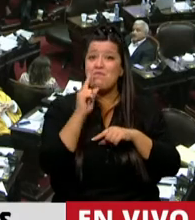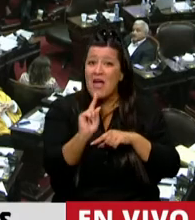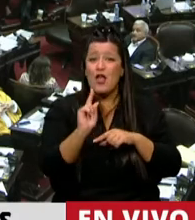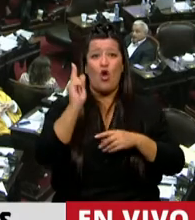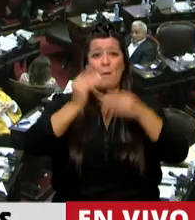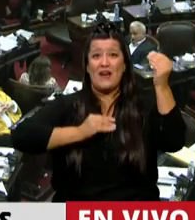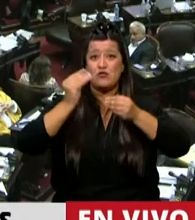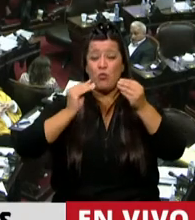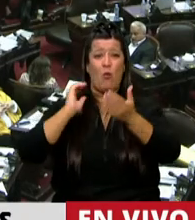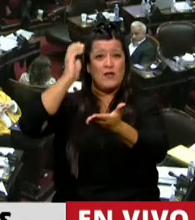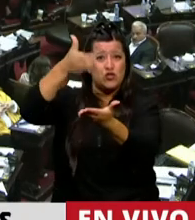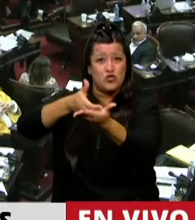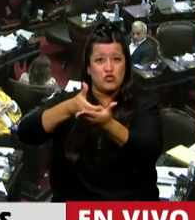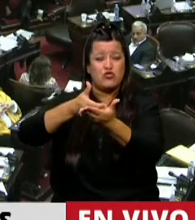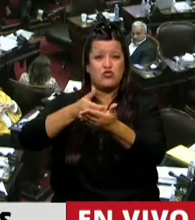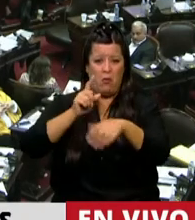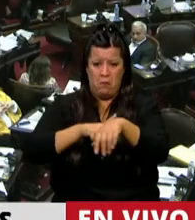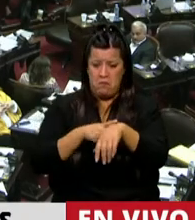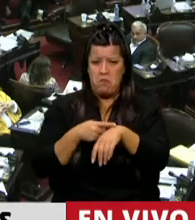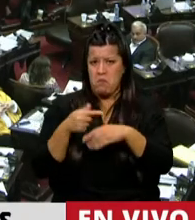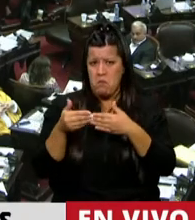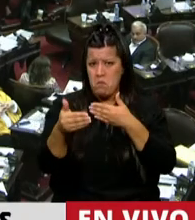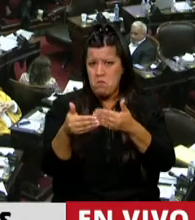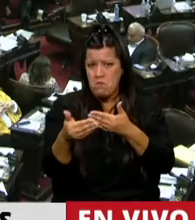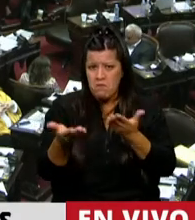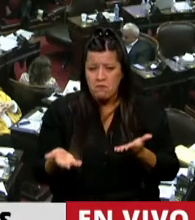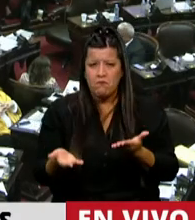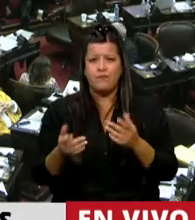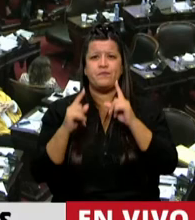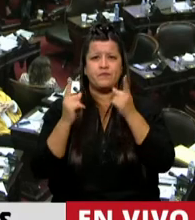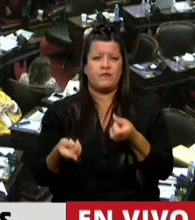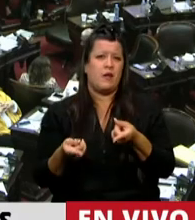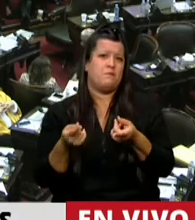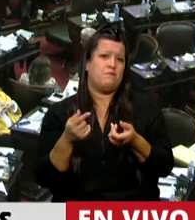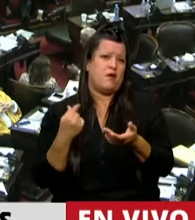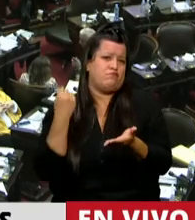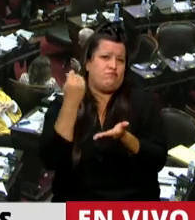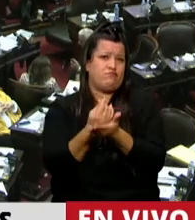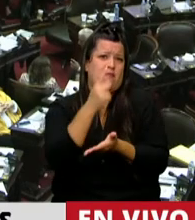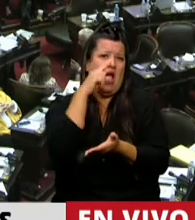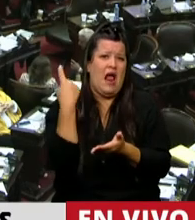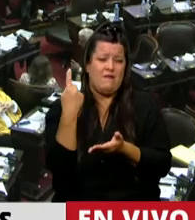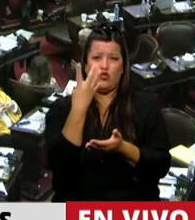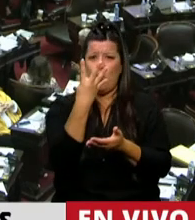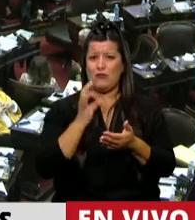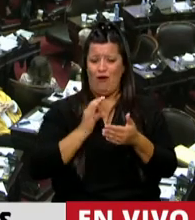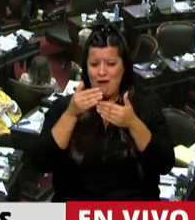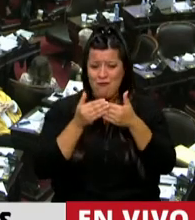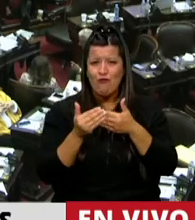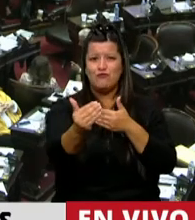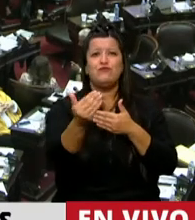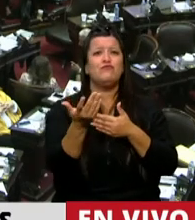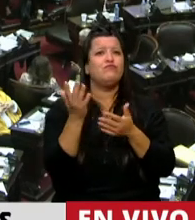presupuesto asignado en el corto plazo, inclusive podríamos decir, todo el mandato de Alberto Fernández,